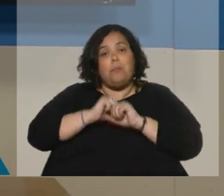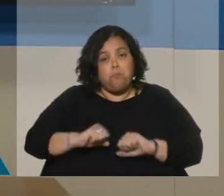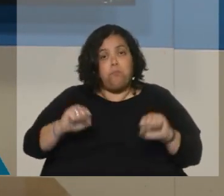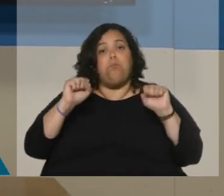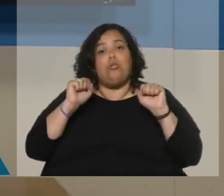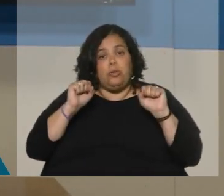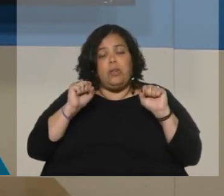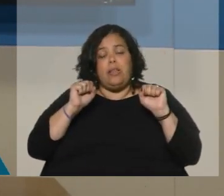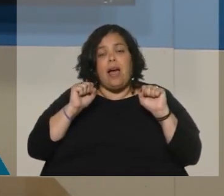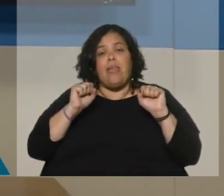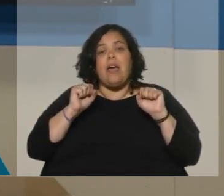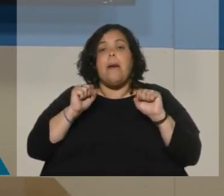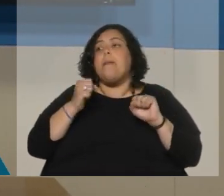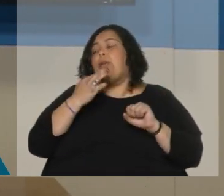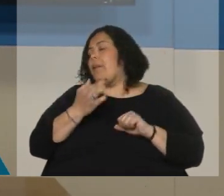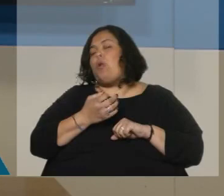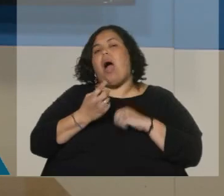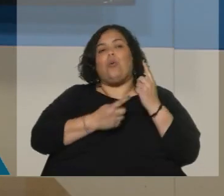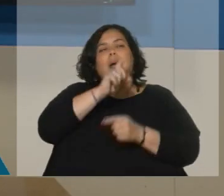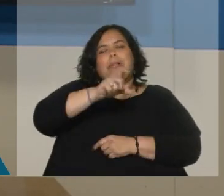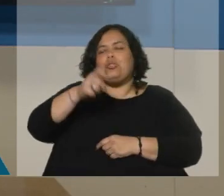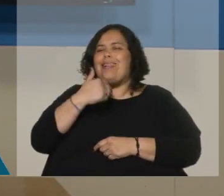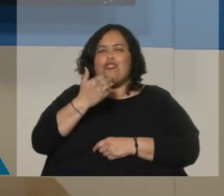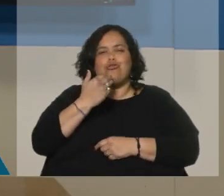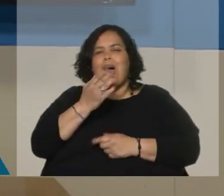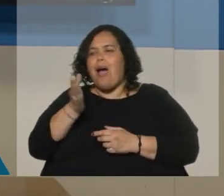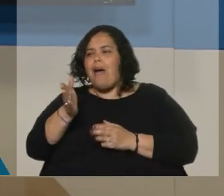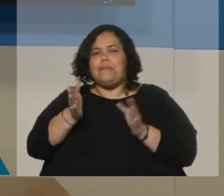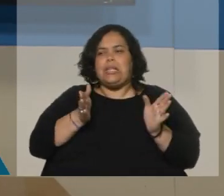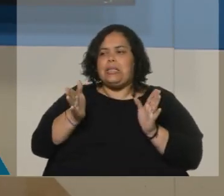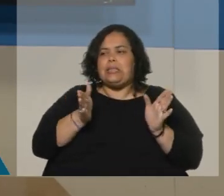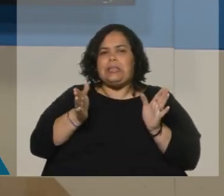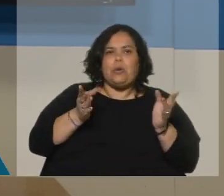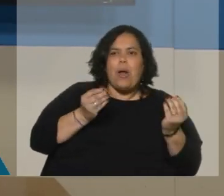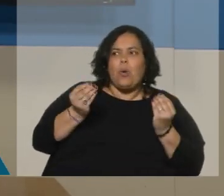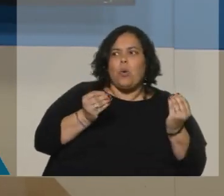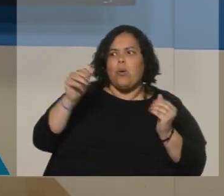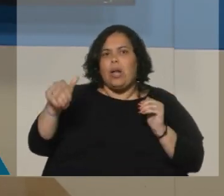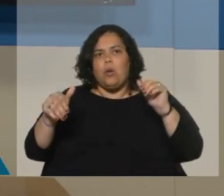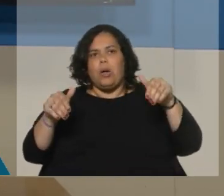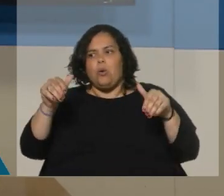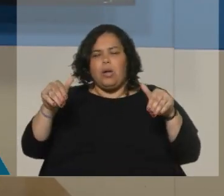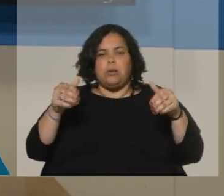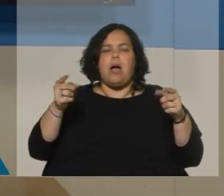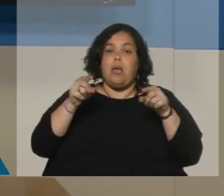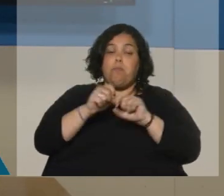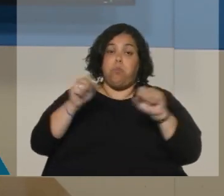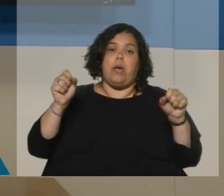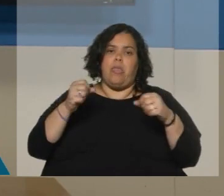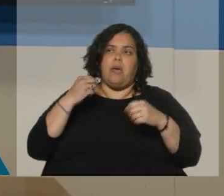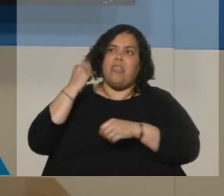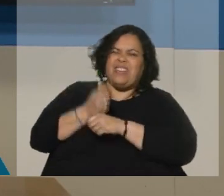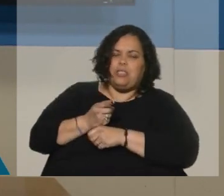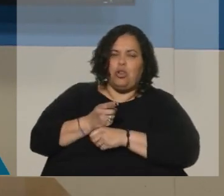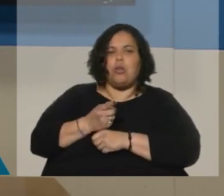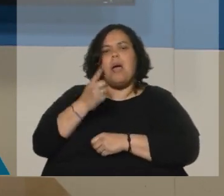hacer decidir algún indeciso. Difícilmente cambiar el voto cuando los programas ya son conocidos, cuando las propuestas son conocidas. Lo que